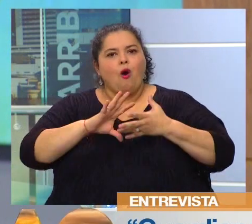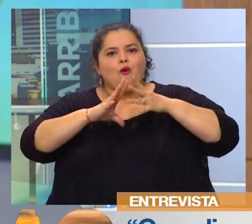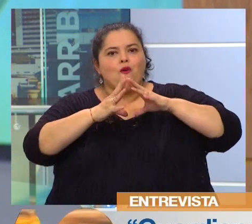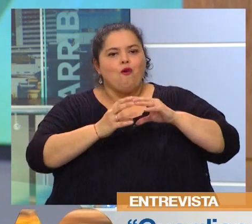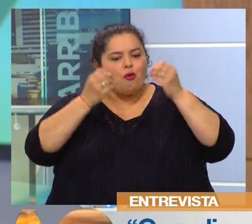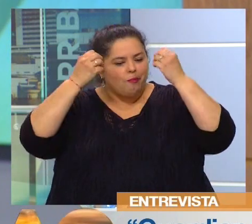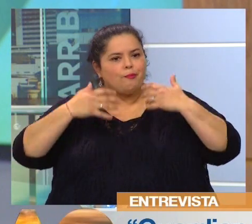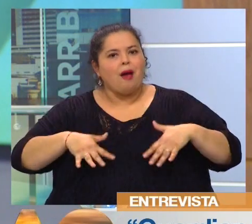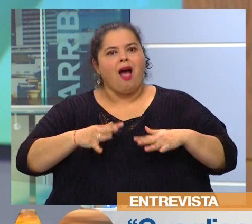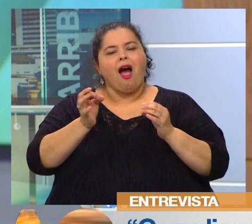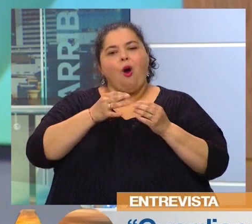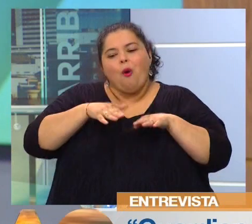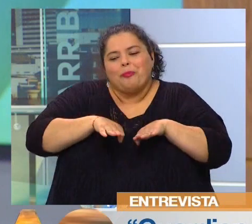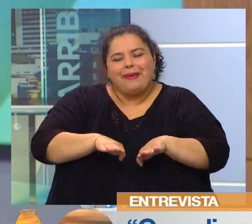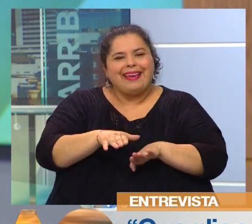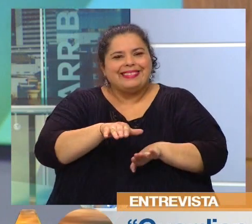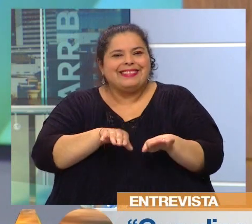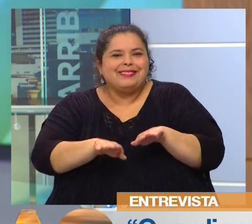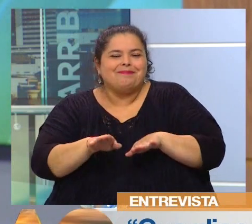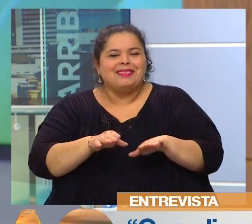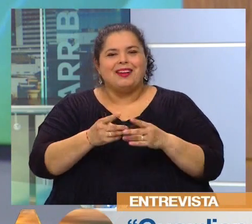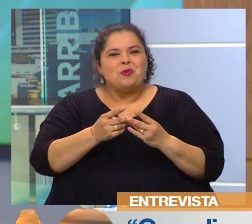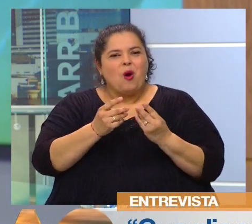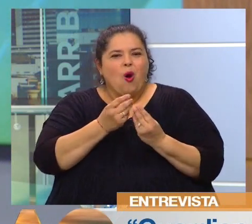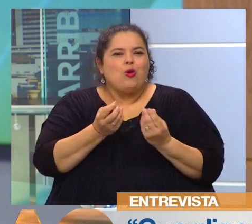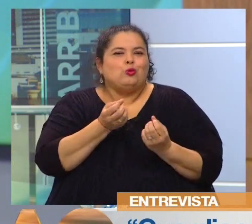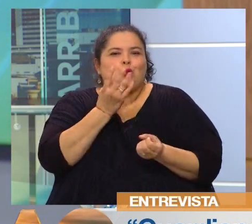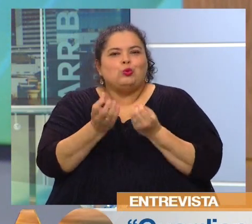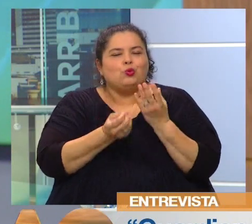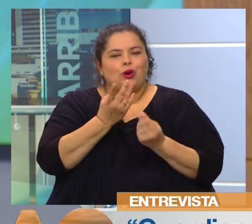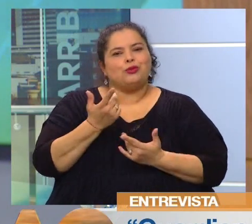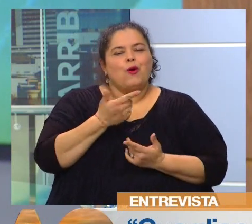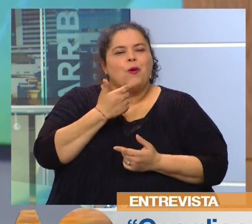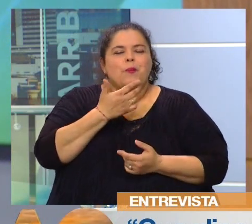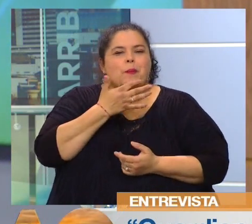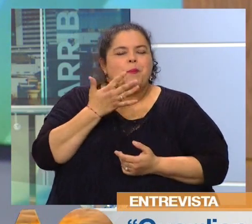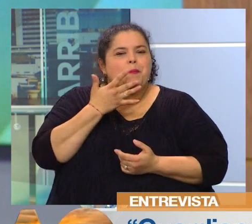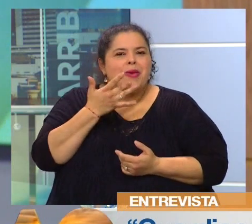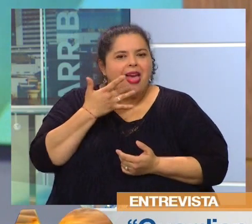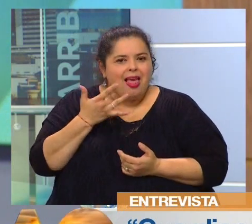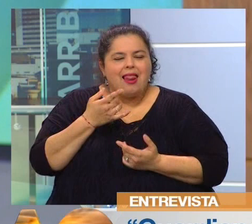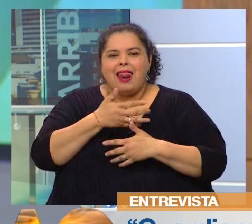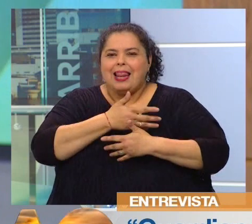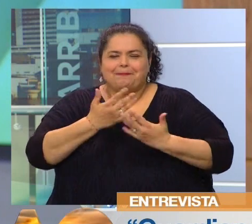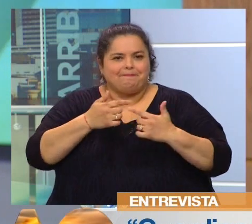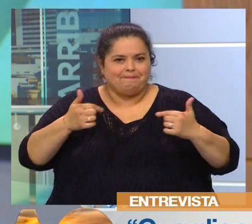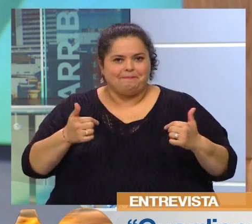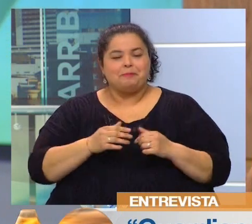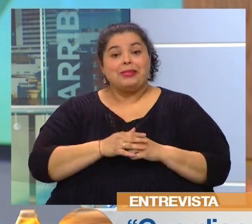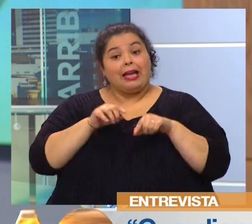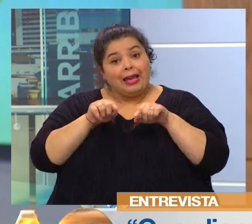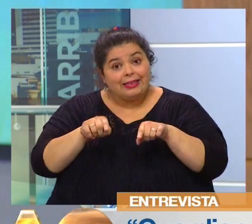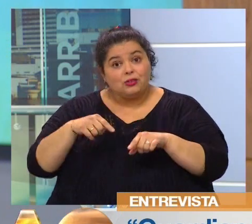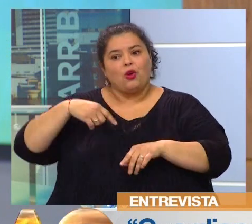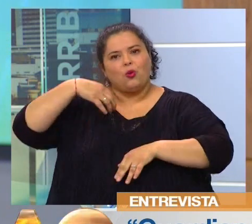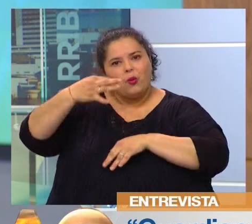baño de pies, algún baño con algún laurel, alguna miel transformada en... Y esos cuentos que fueron pasando